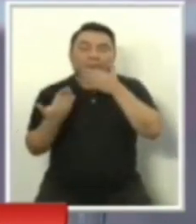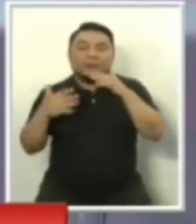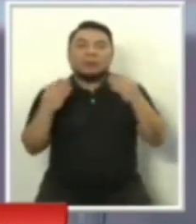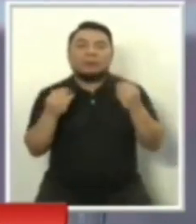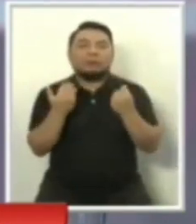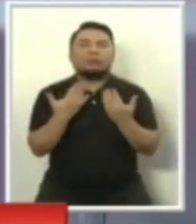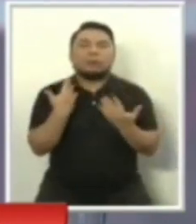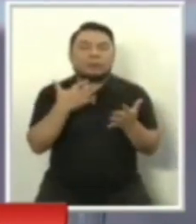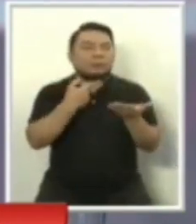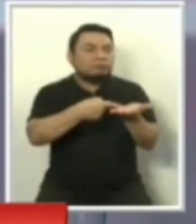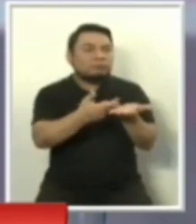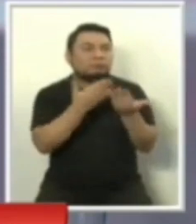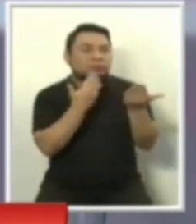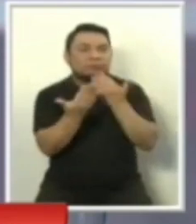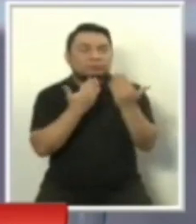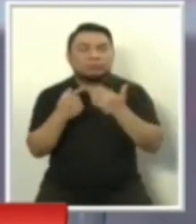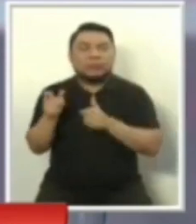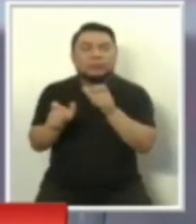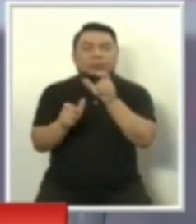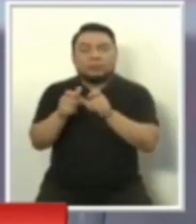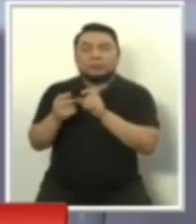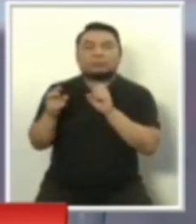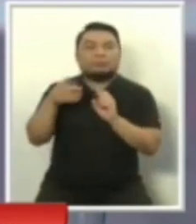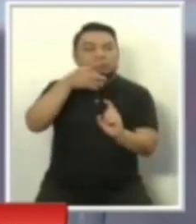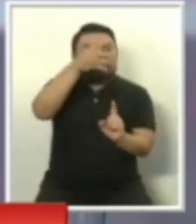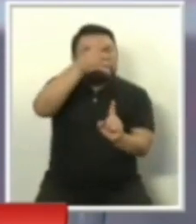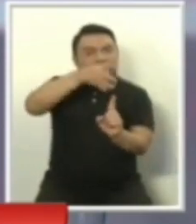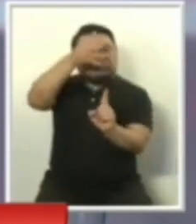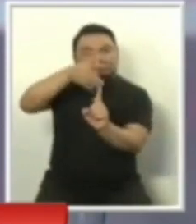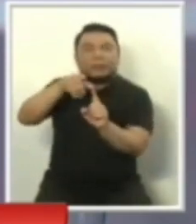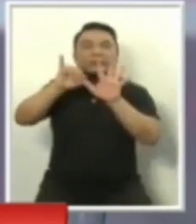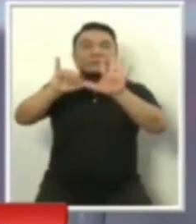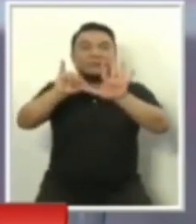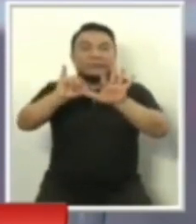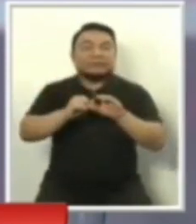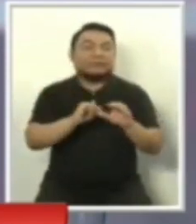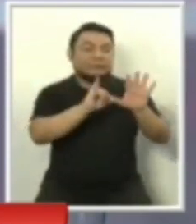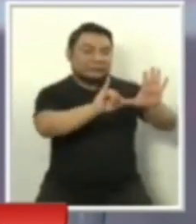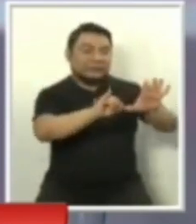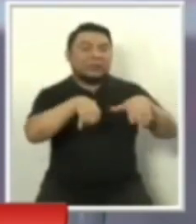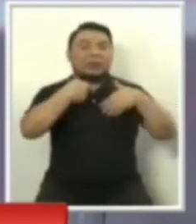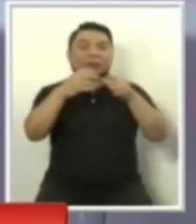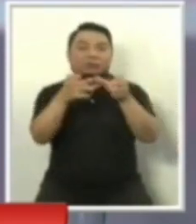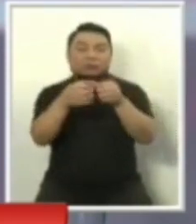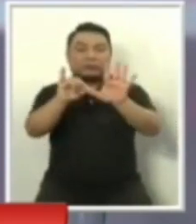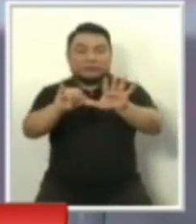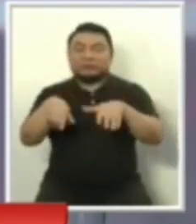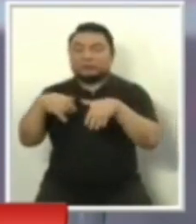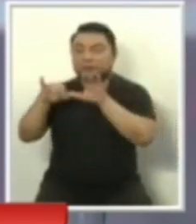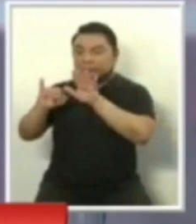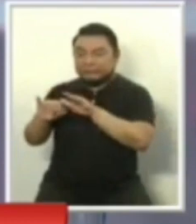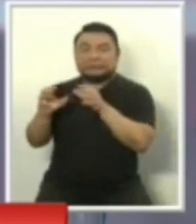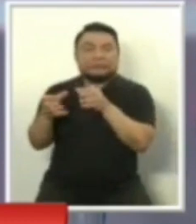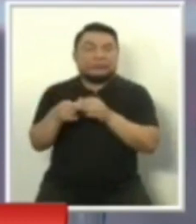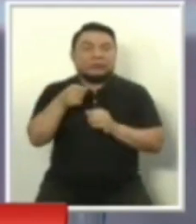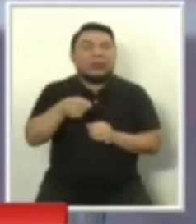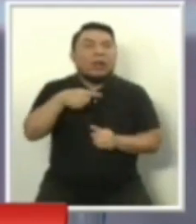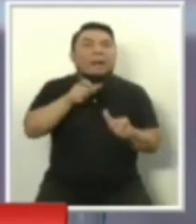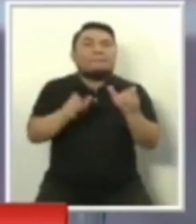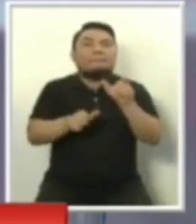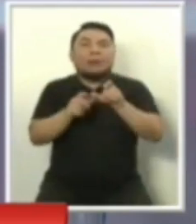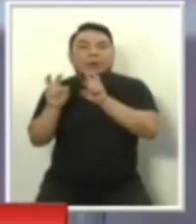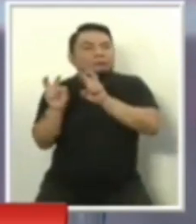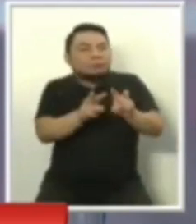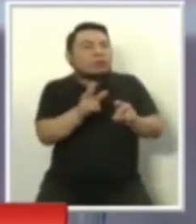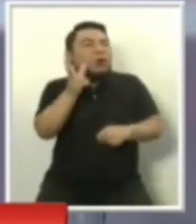mucha interacción. Vamos a poder ver los ciudadanos y ciudadanas a los seis candidatos interactuando en función a este bloque programático.